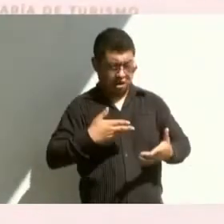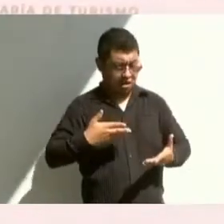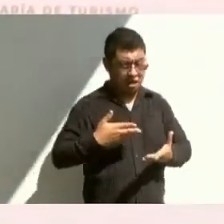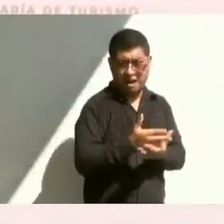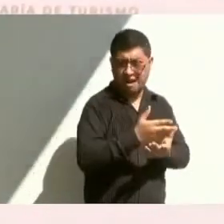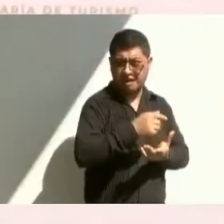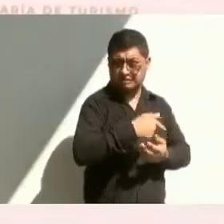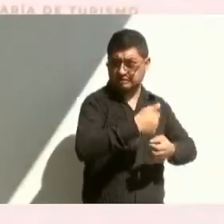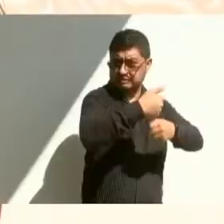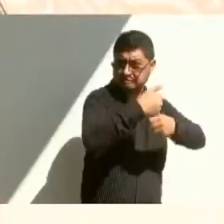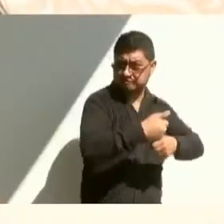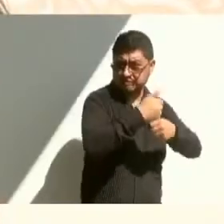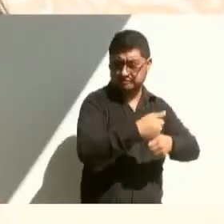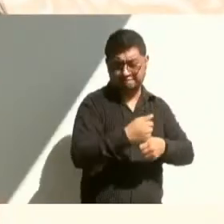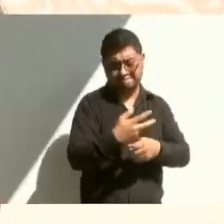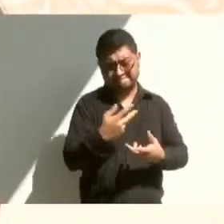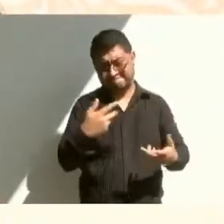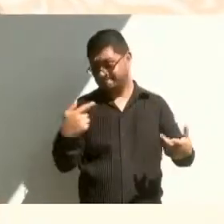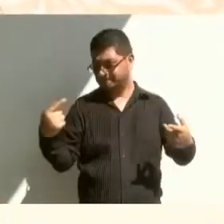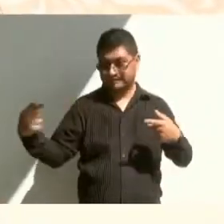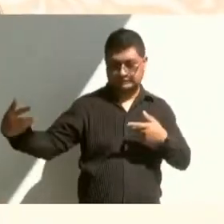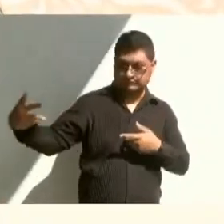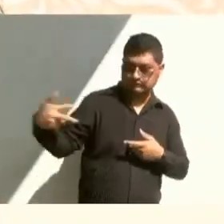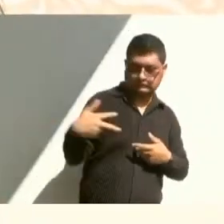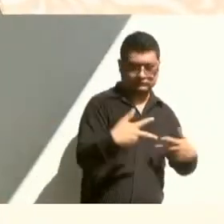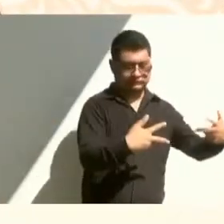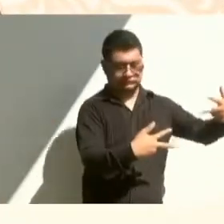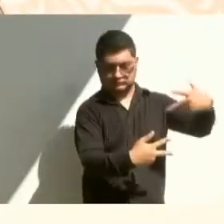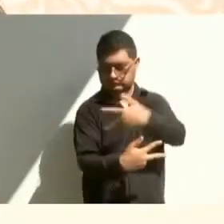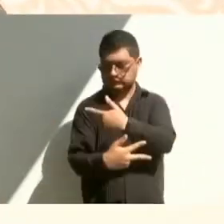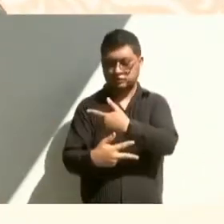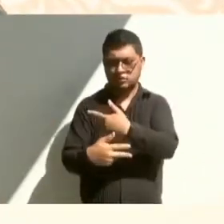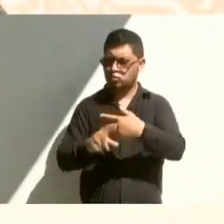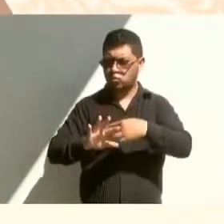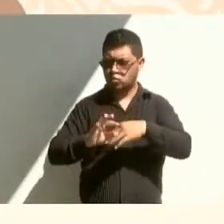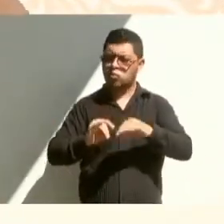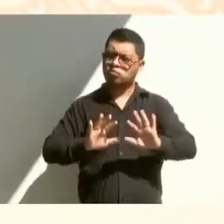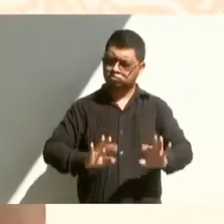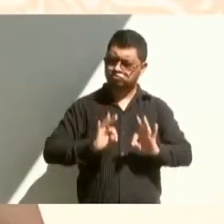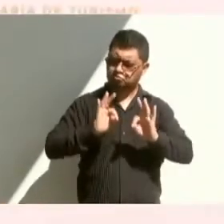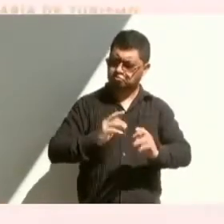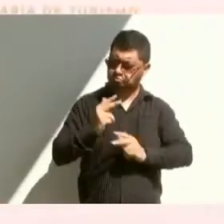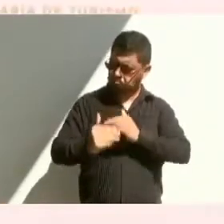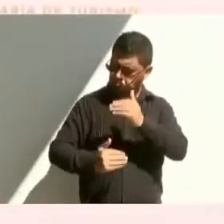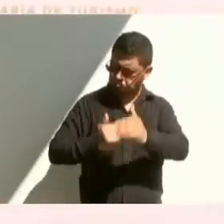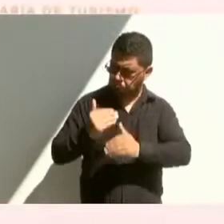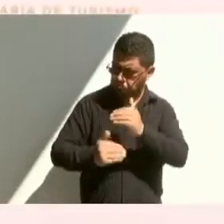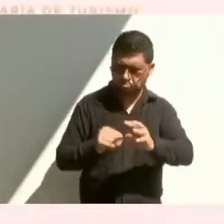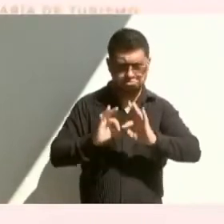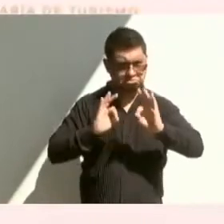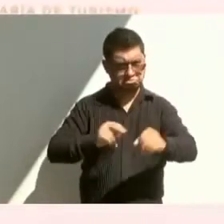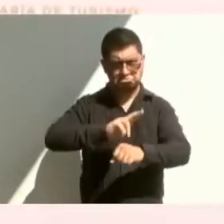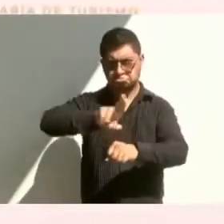mientras estemos en la obra y sea algo que suceda rápido para ellos.